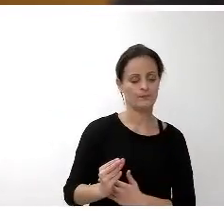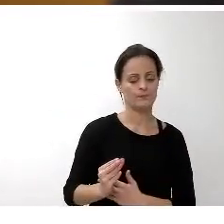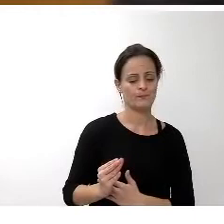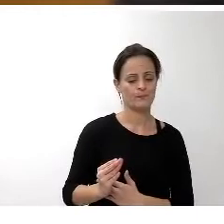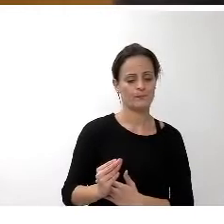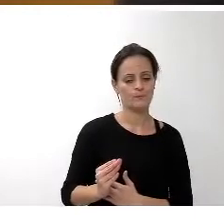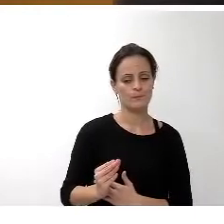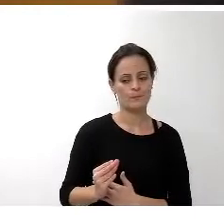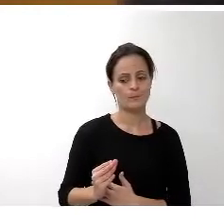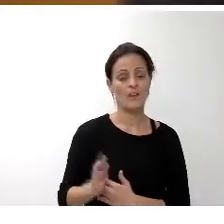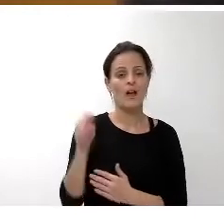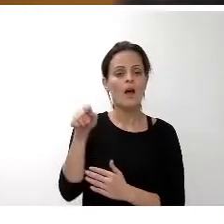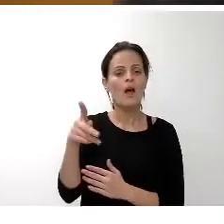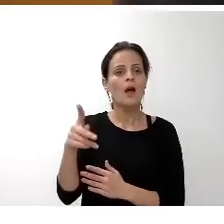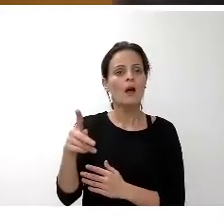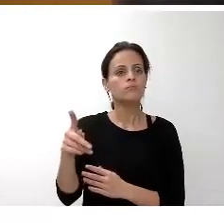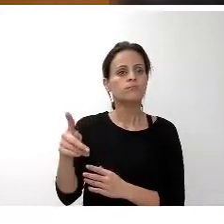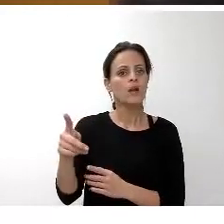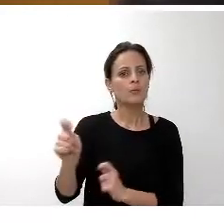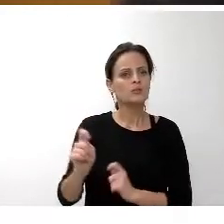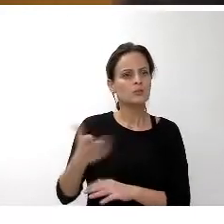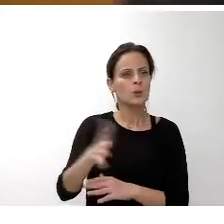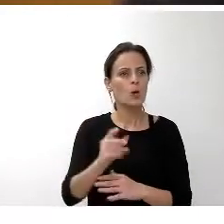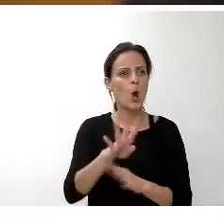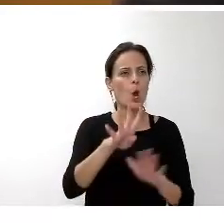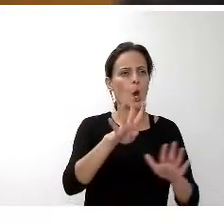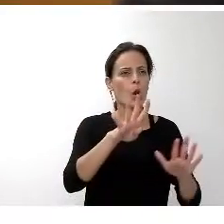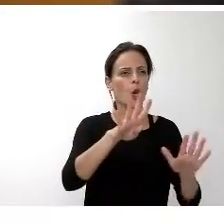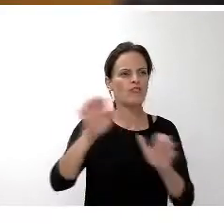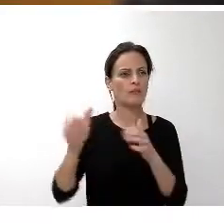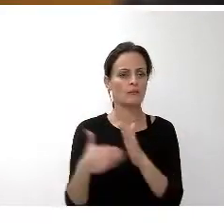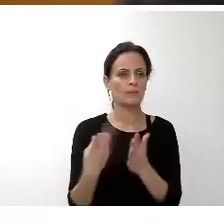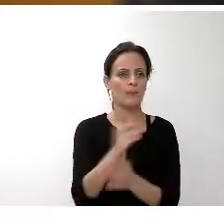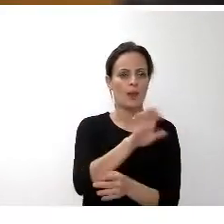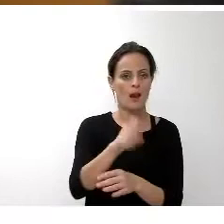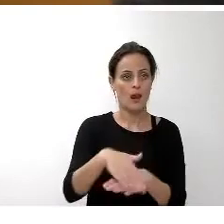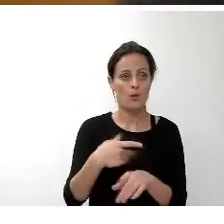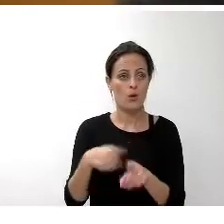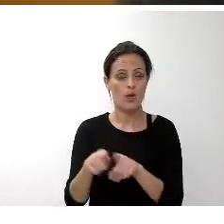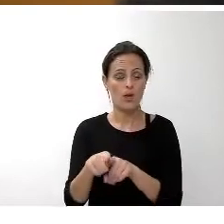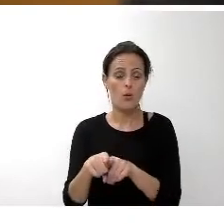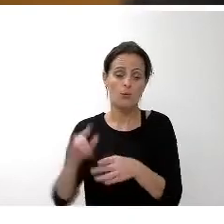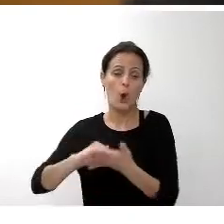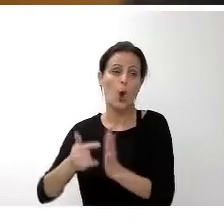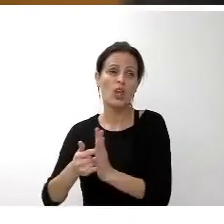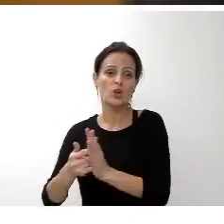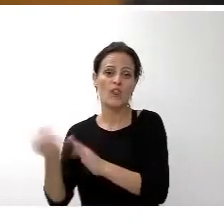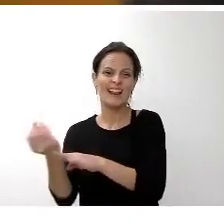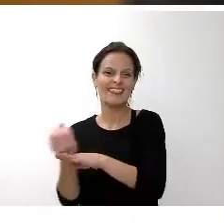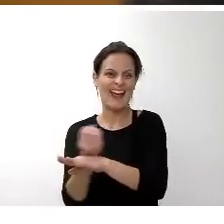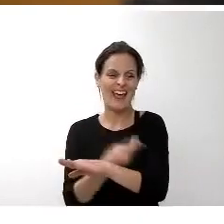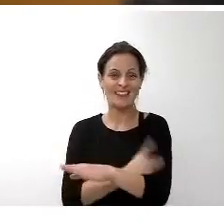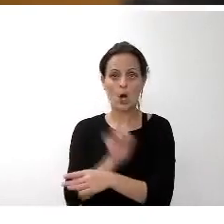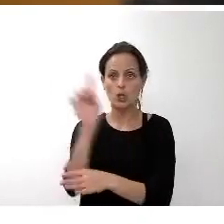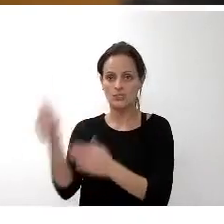aportación rondándolos casi 900.000 euros para los proyectos del tren en Horte Azul, el dinero que viene del Estado y que, por lo